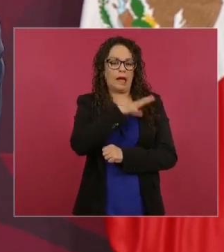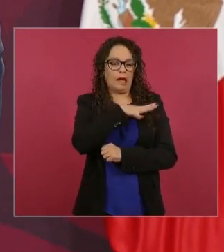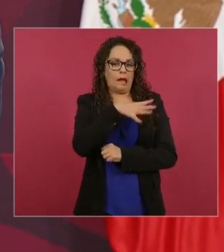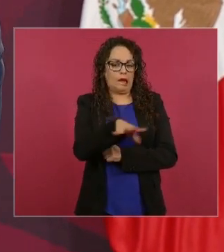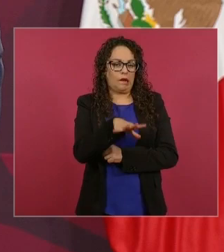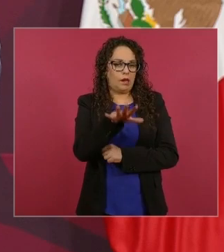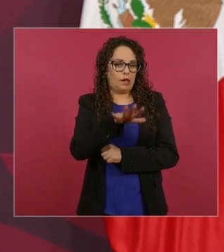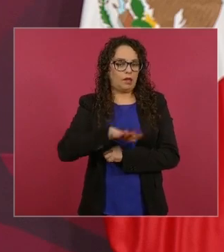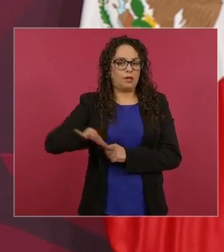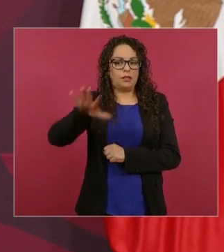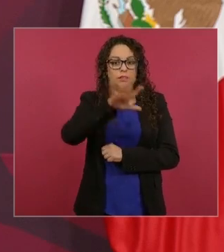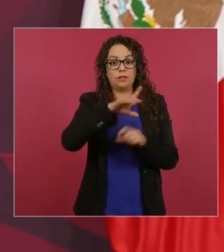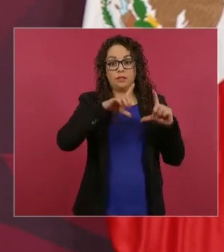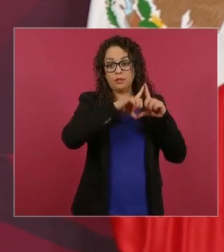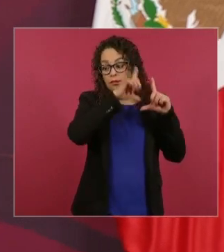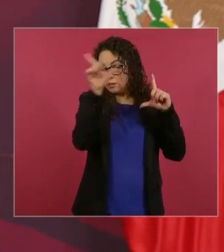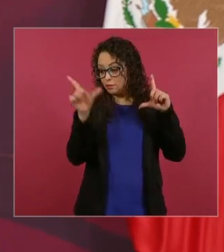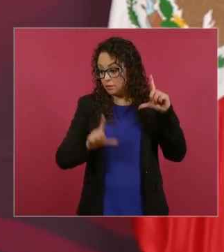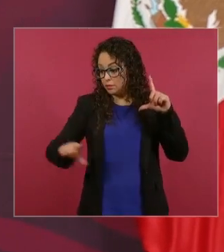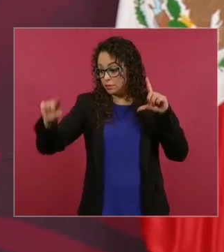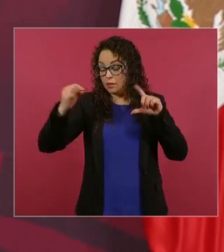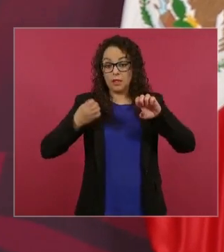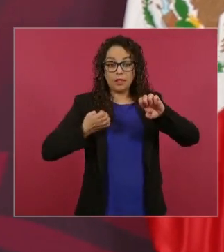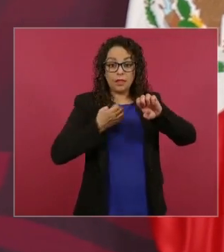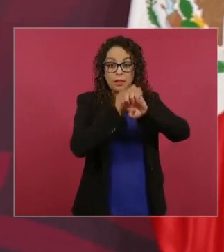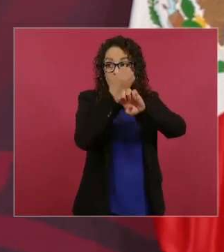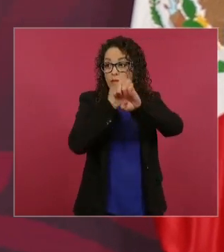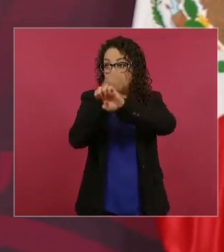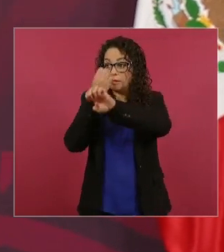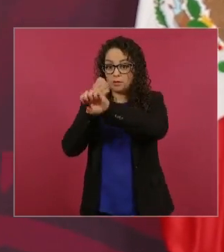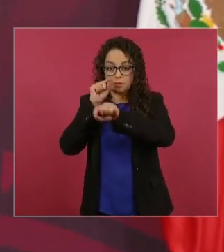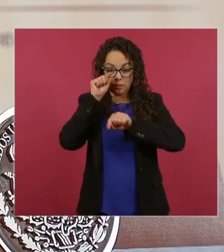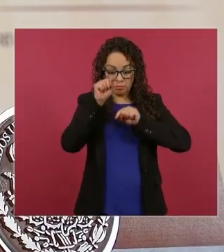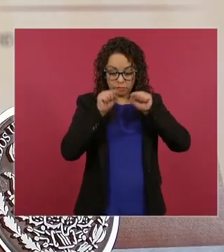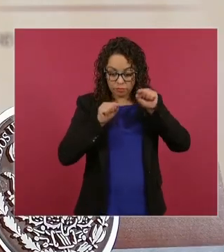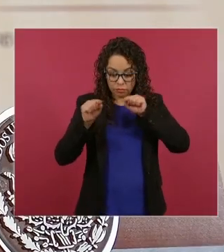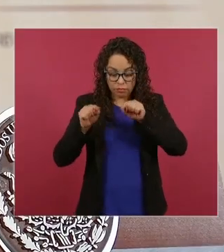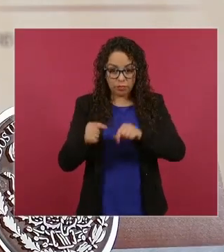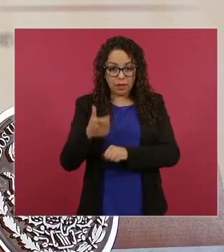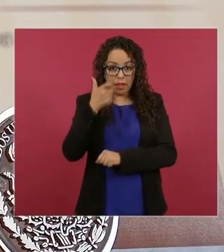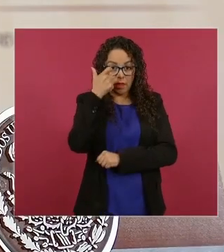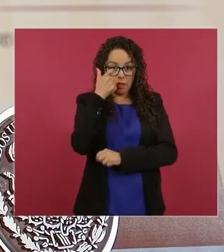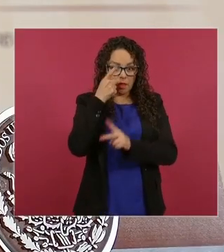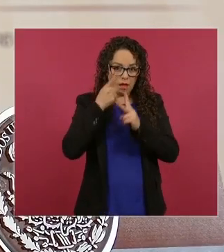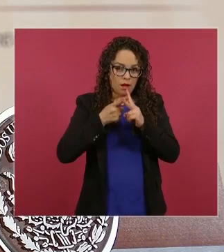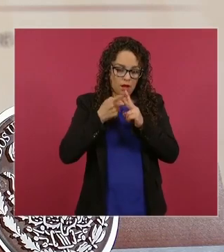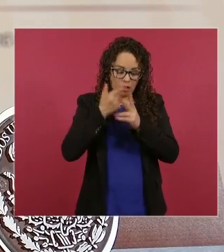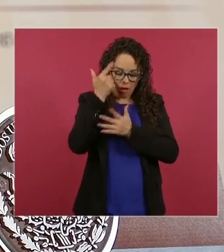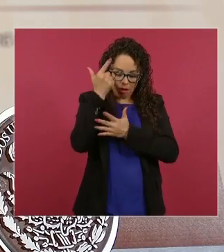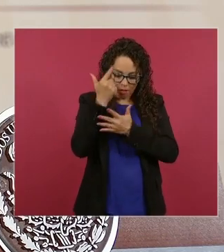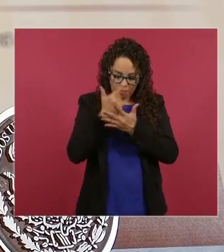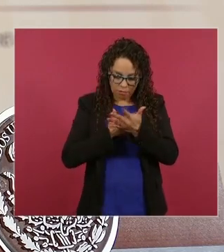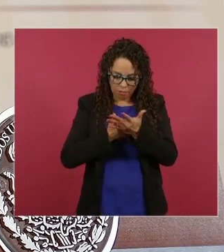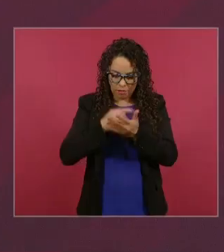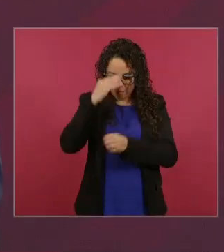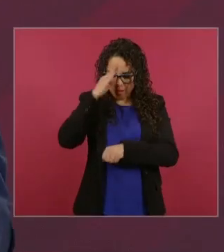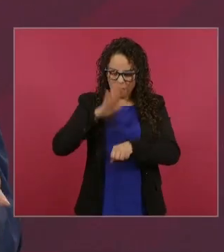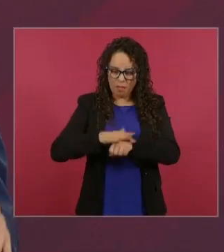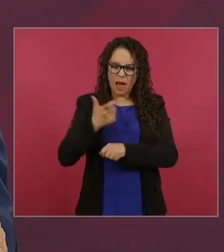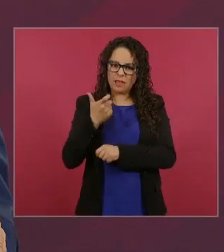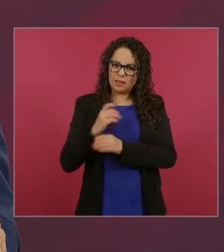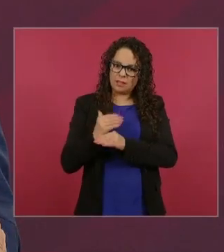que más presupuesto reciben para el bienestar son Chiapas,